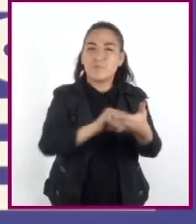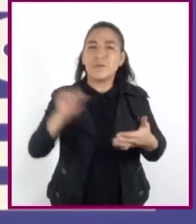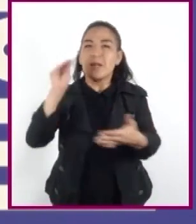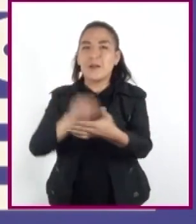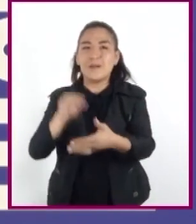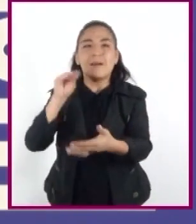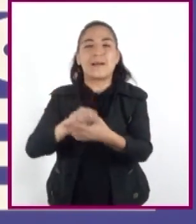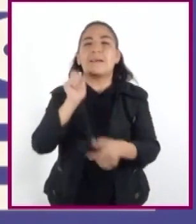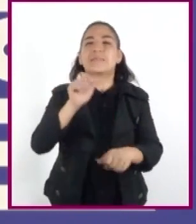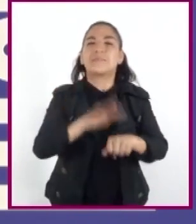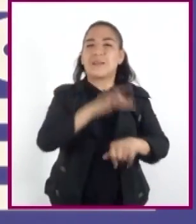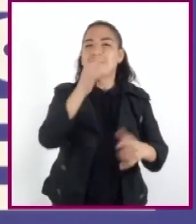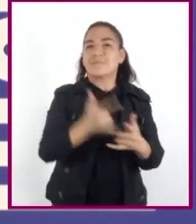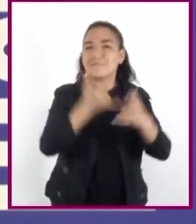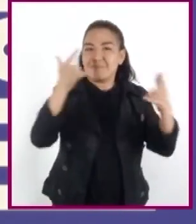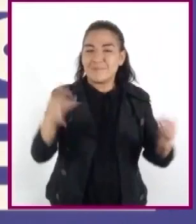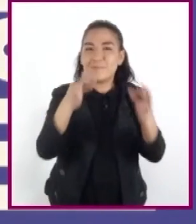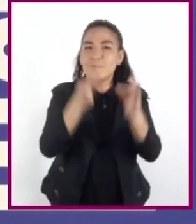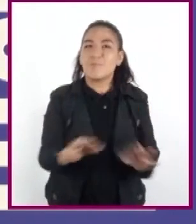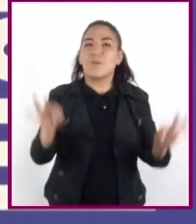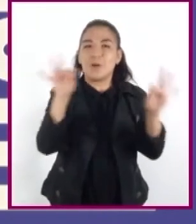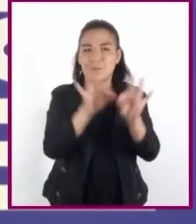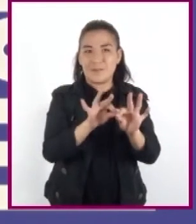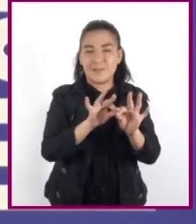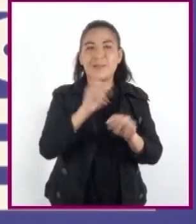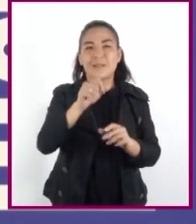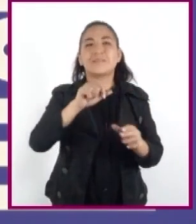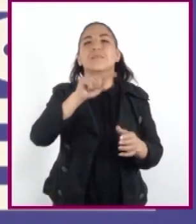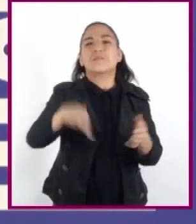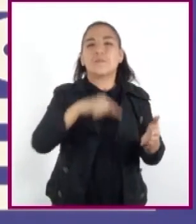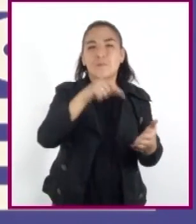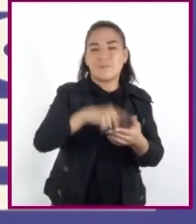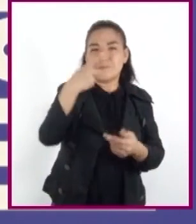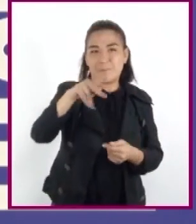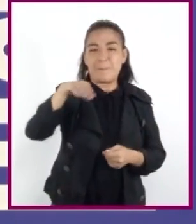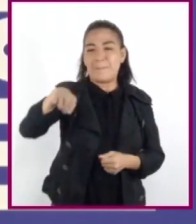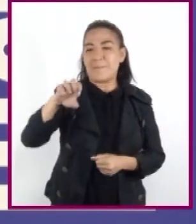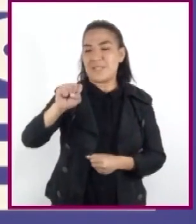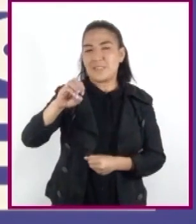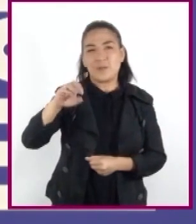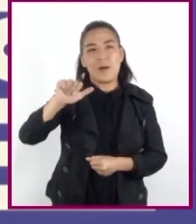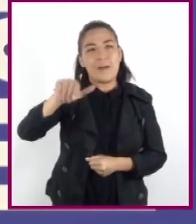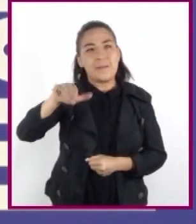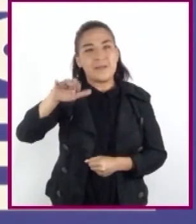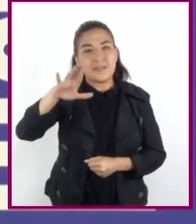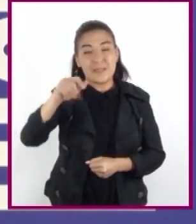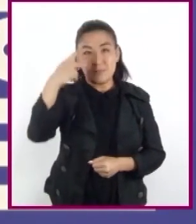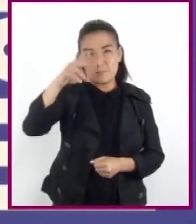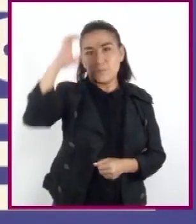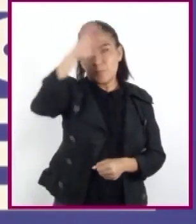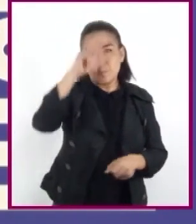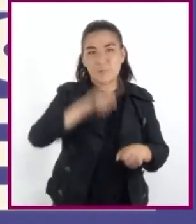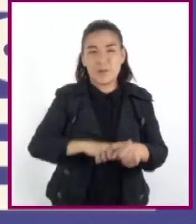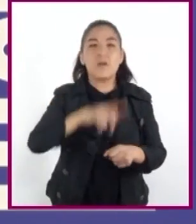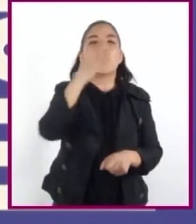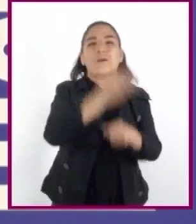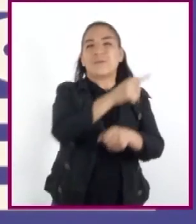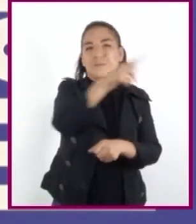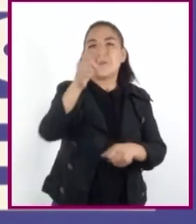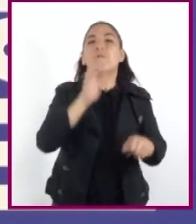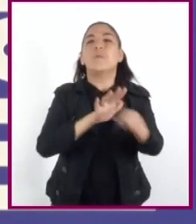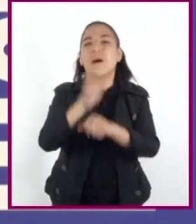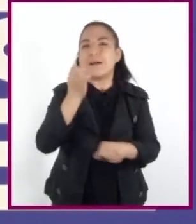acontecimientos históricos más importantes del área cultural de Mesoamérica en la que se localiza el estado en el que viven